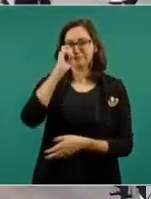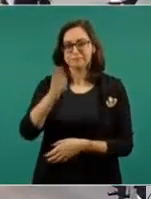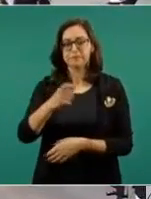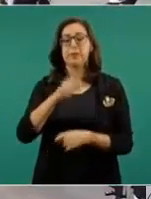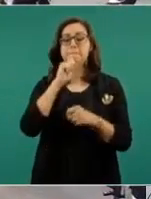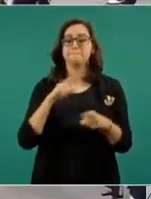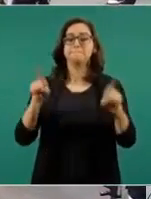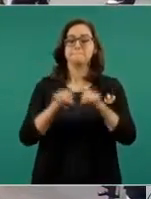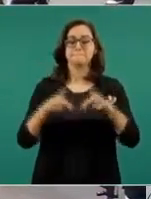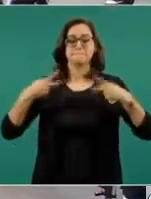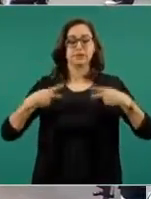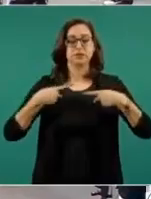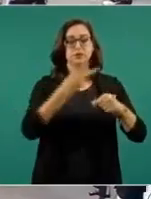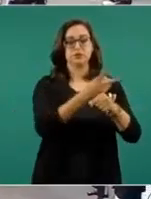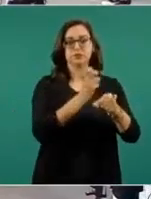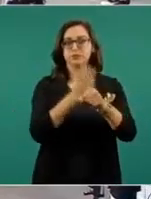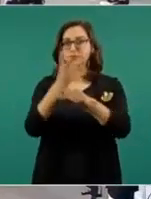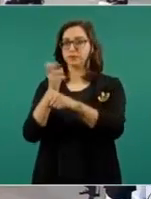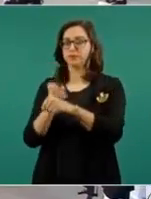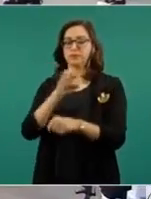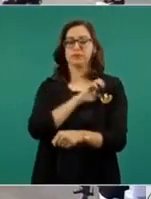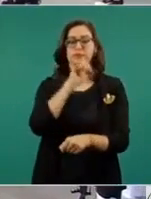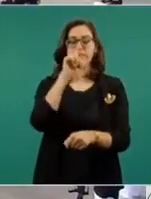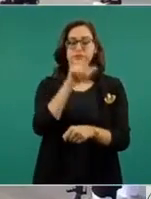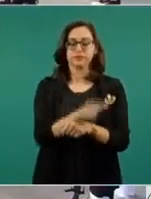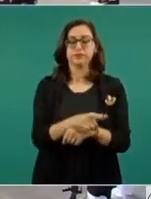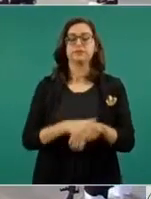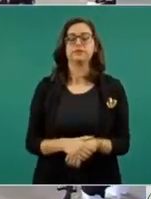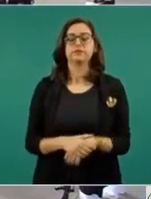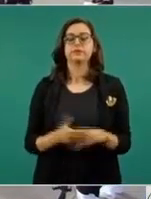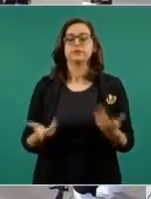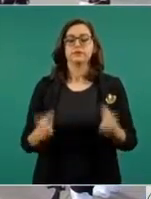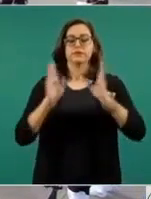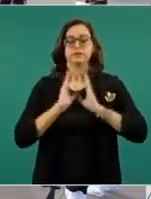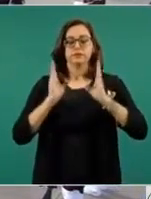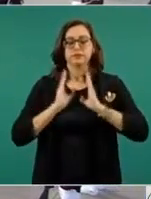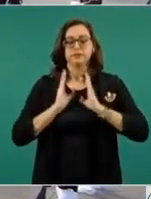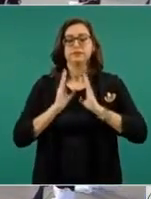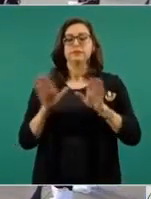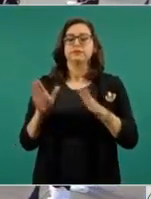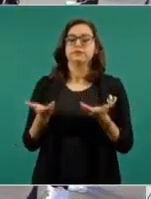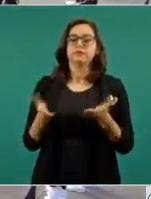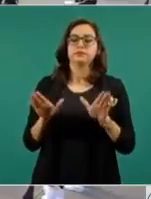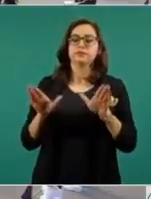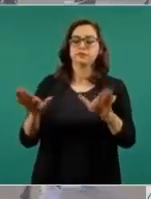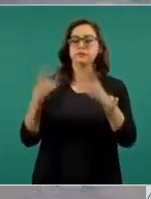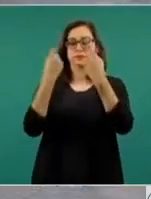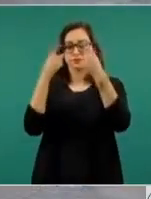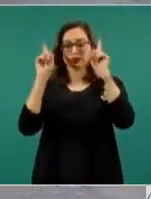especiales, compañeros de armas del Ejército, Armada, Fuerza Aérea y Guardia Nacional.